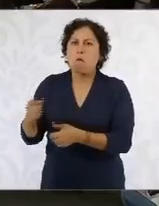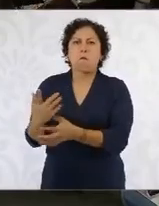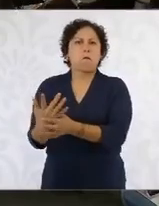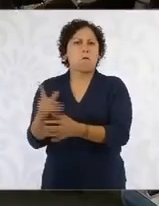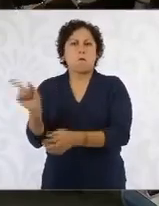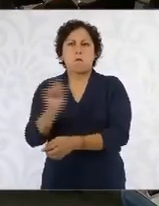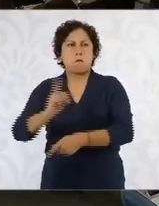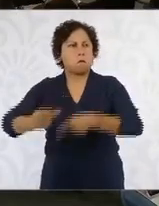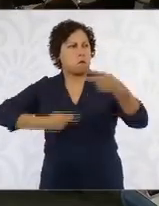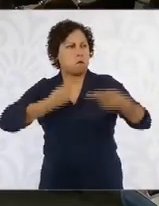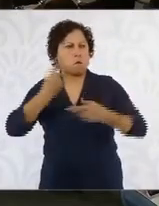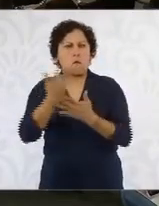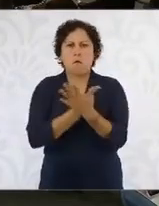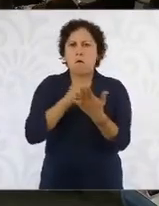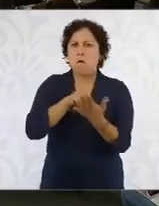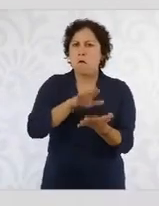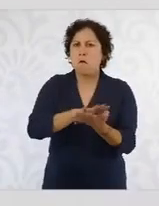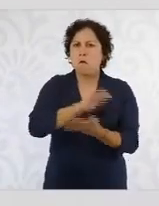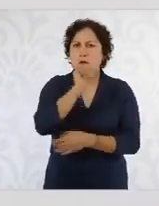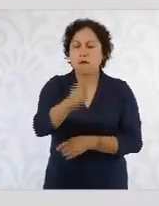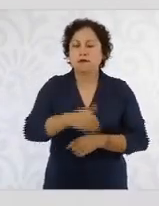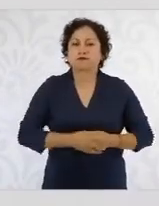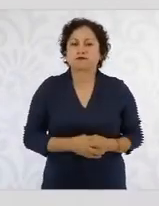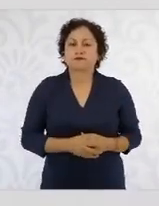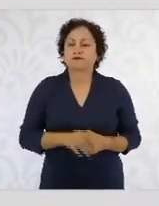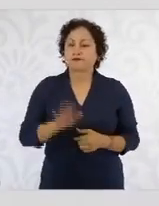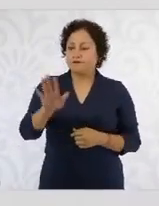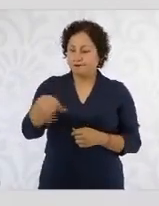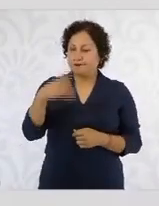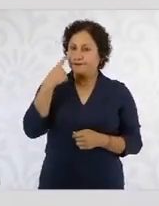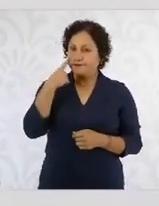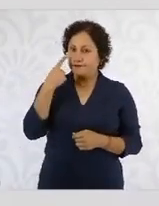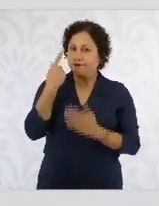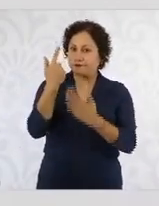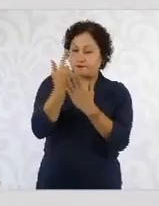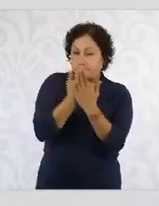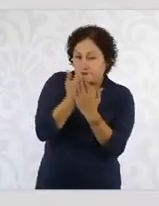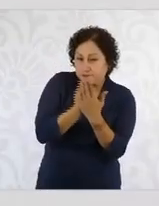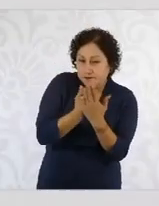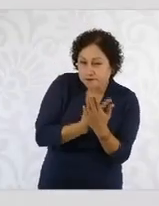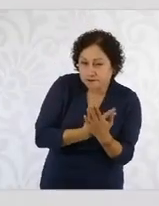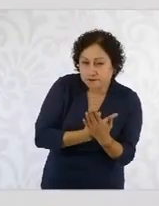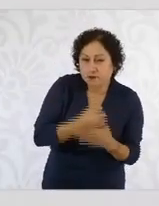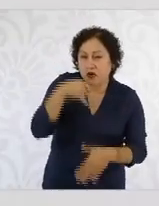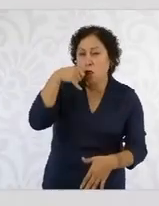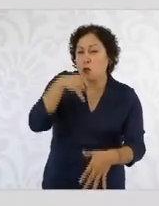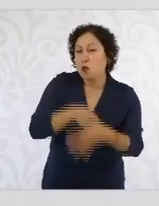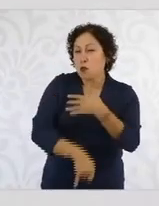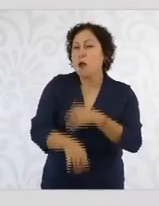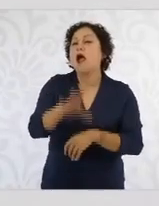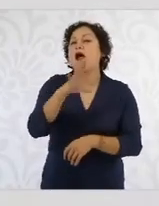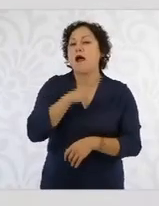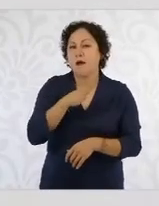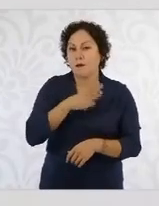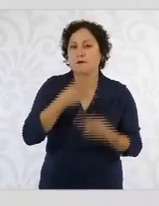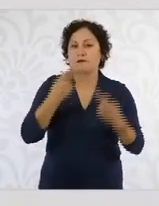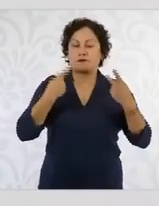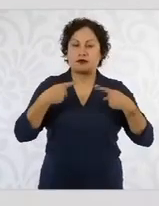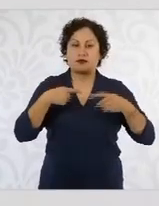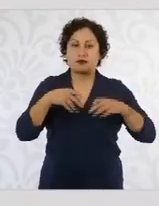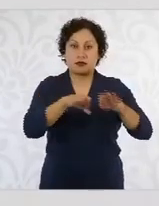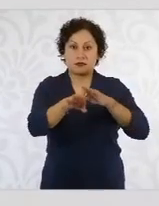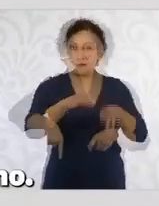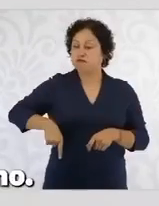Se hizo un censo muy detallado. Nuestros compañeros servidores y servidoras de la nación son